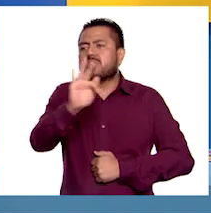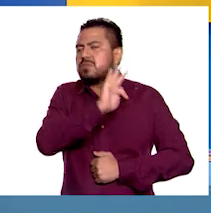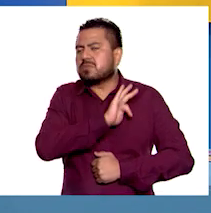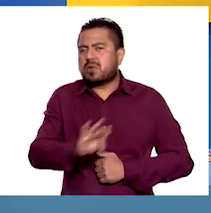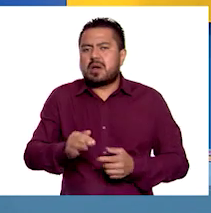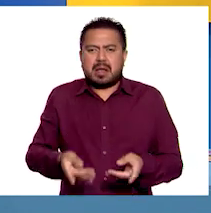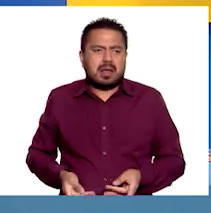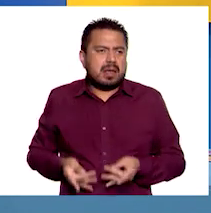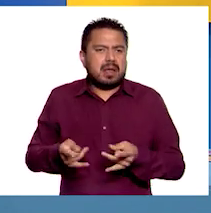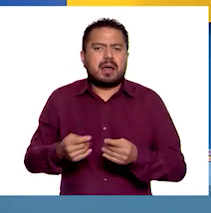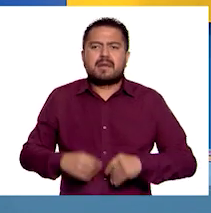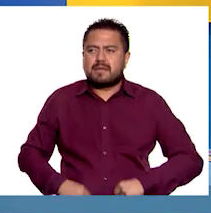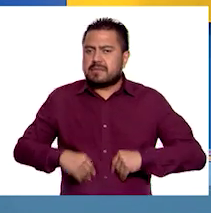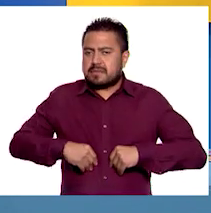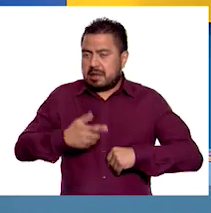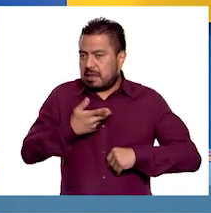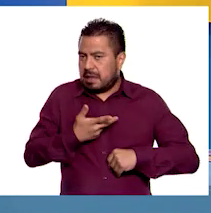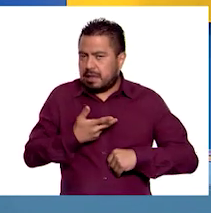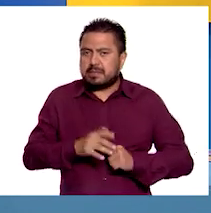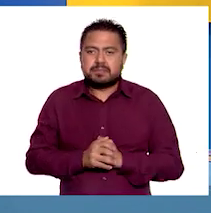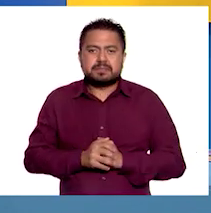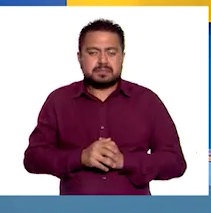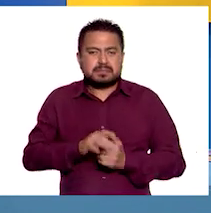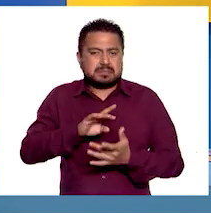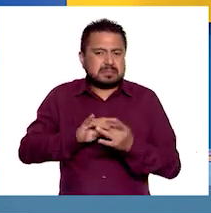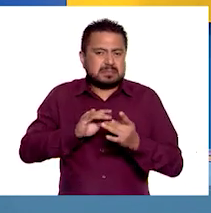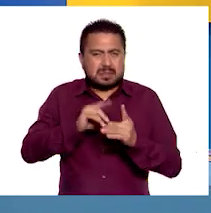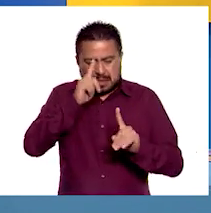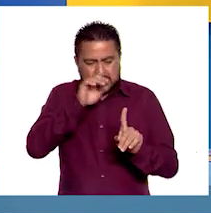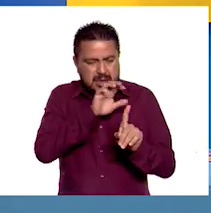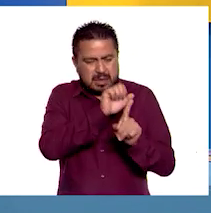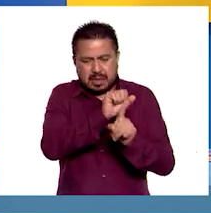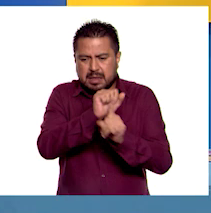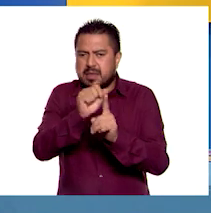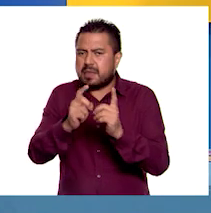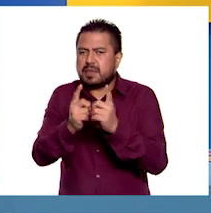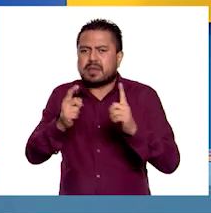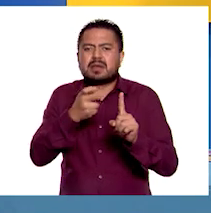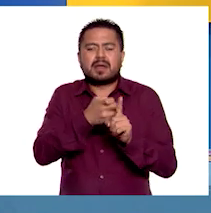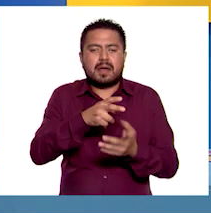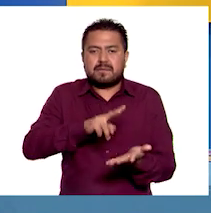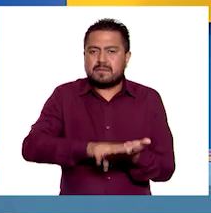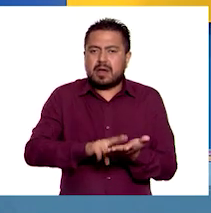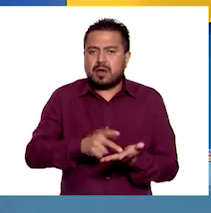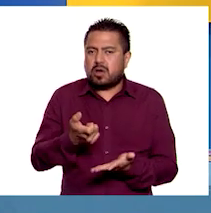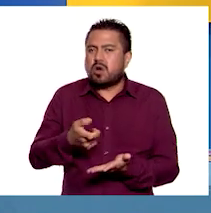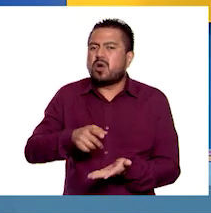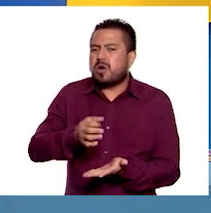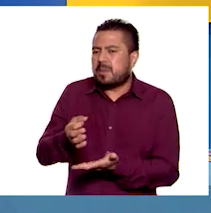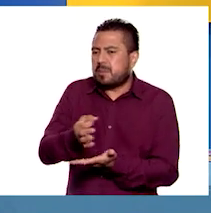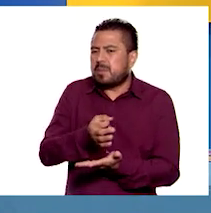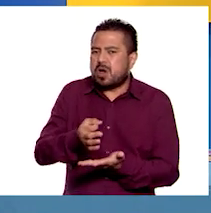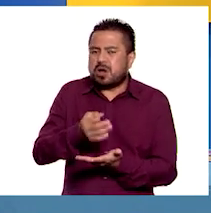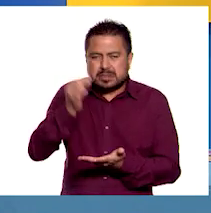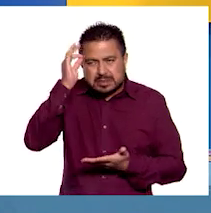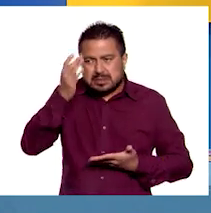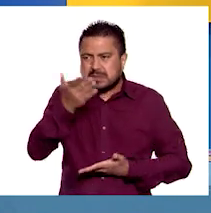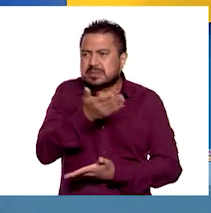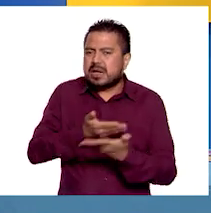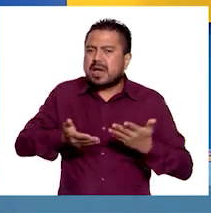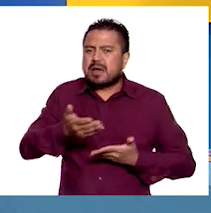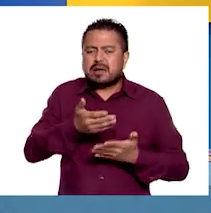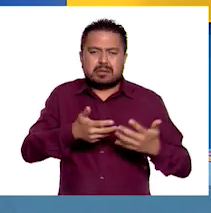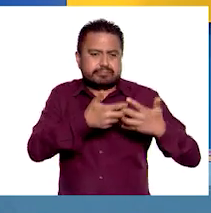calidad de vida. El indicador que se utilizaba para medir este desarrollo era el valor monetario de los bienes y servicios